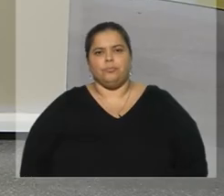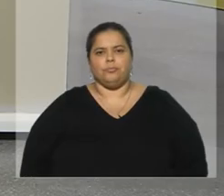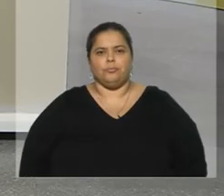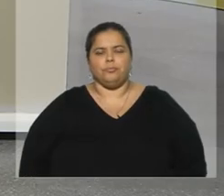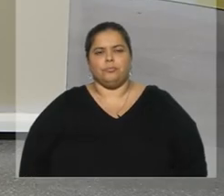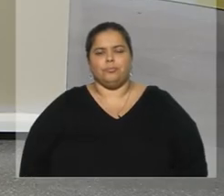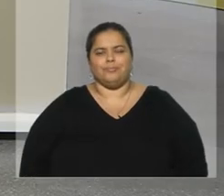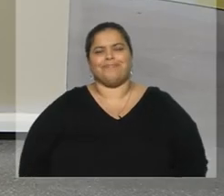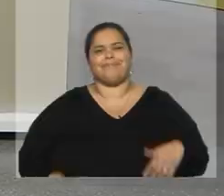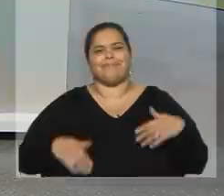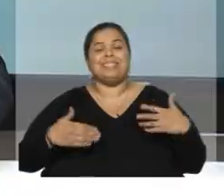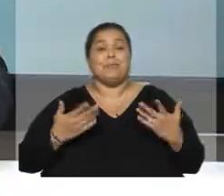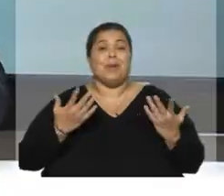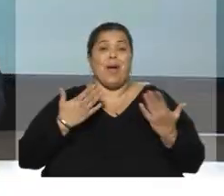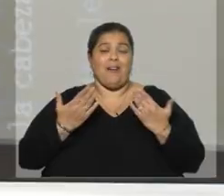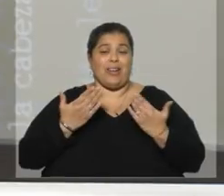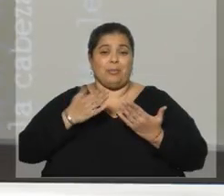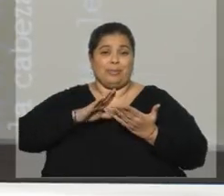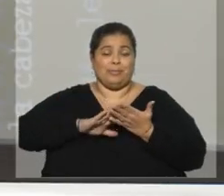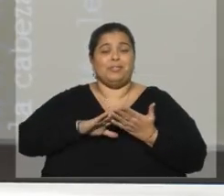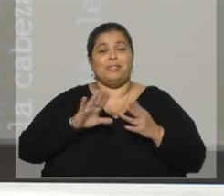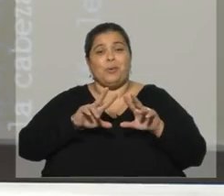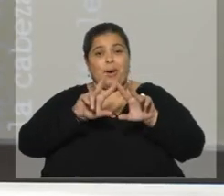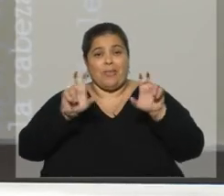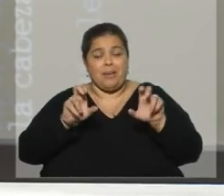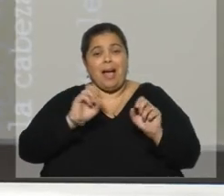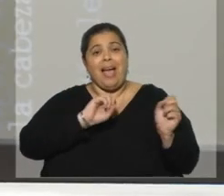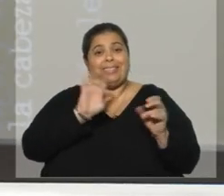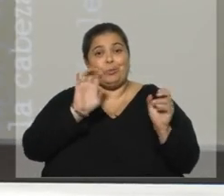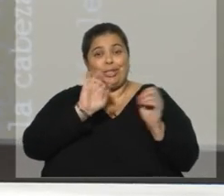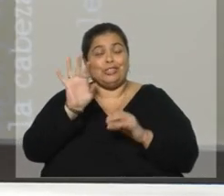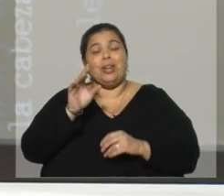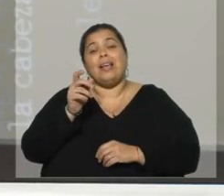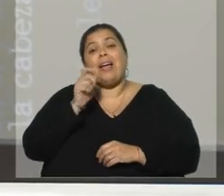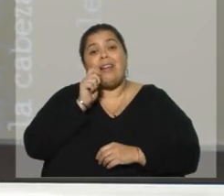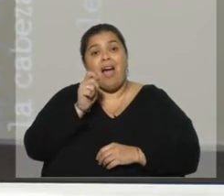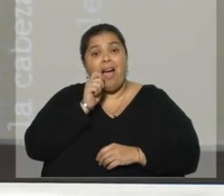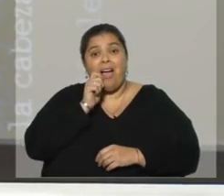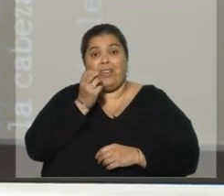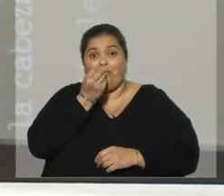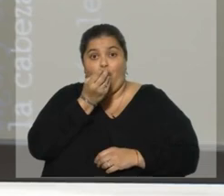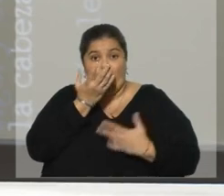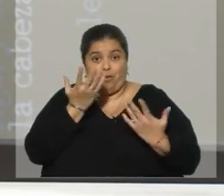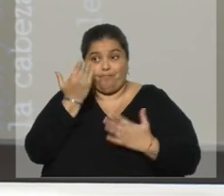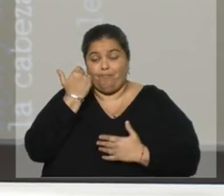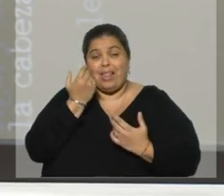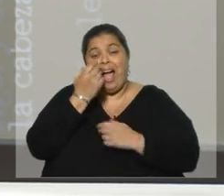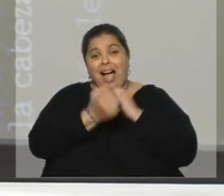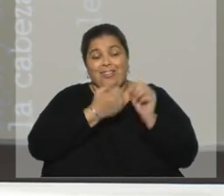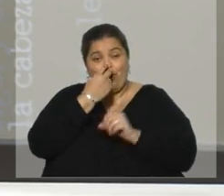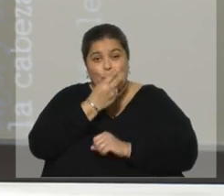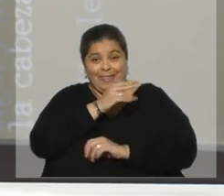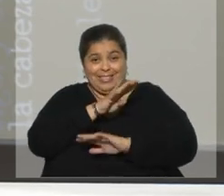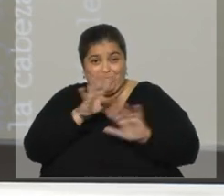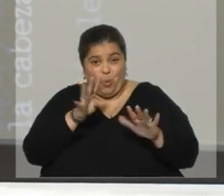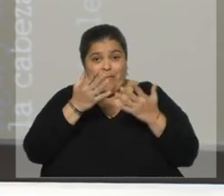Bueno, ponemos el foco, como les decíamos, las exportaciones de cannabis que comenzaron en 2019, el sector viene apuntando sobre